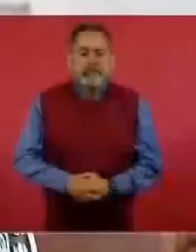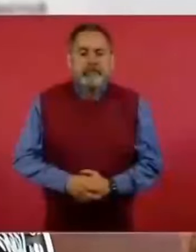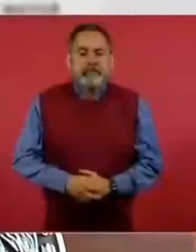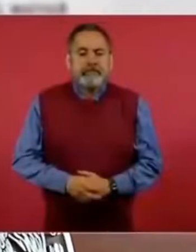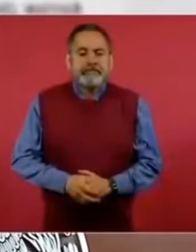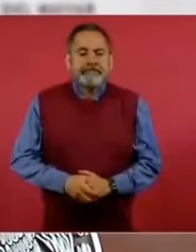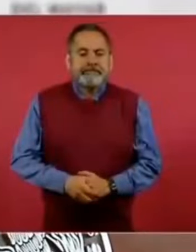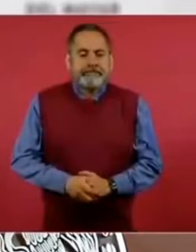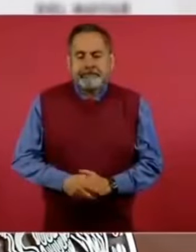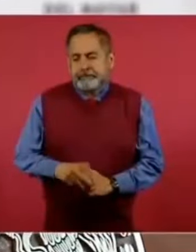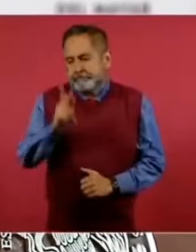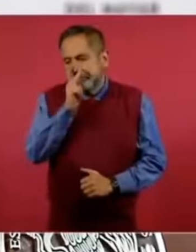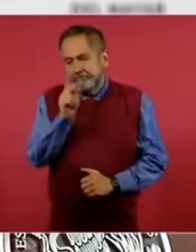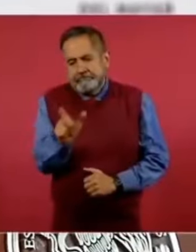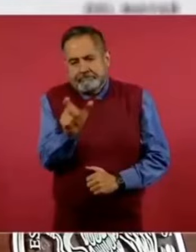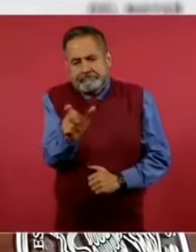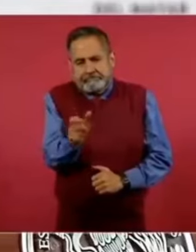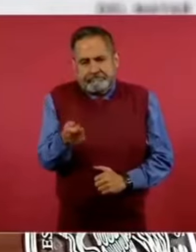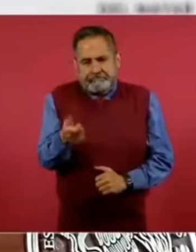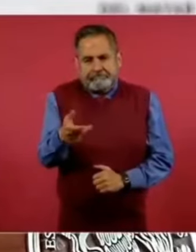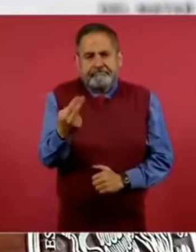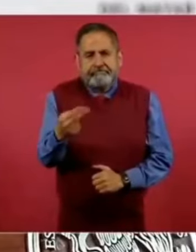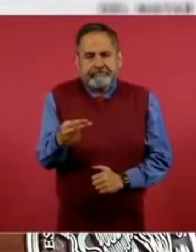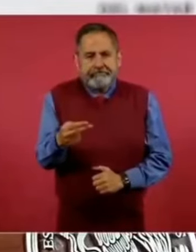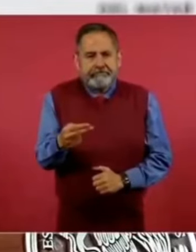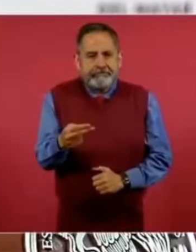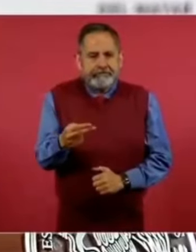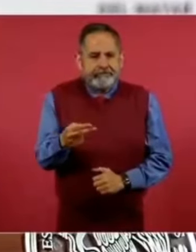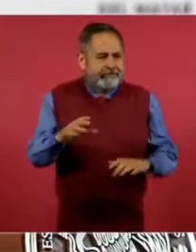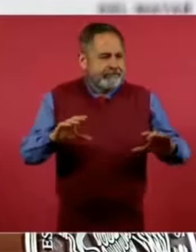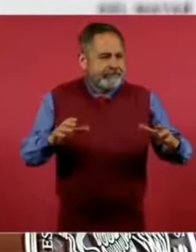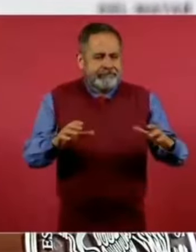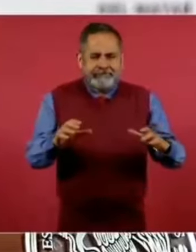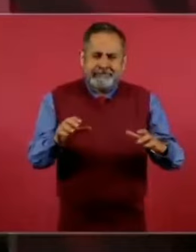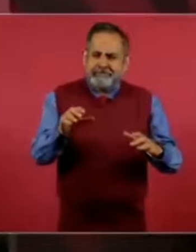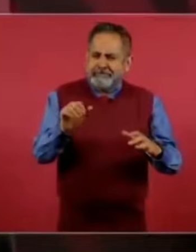estos casos. Los tenían apergollados.